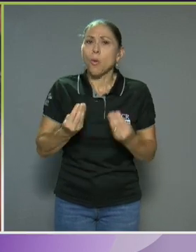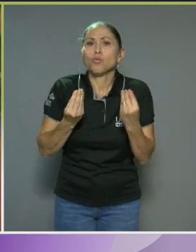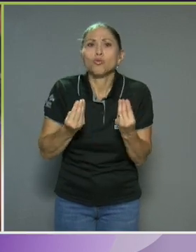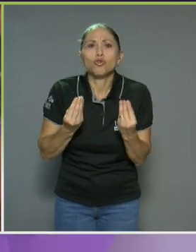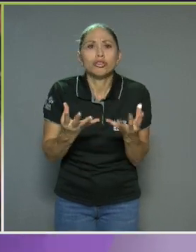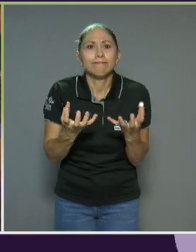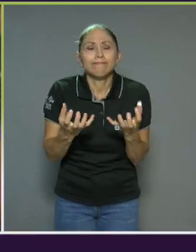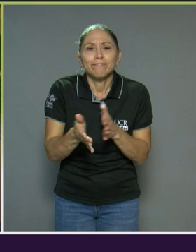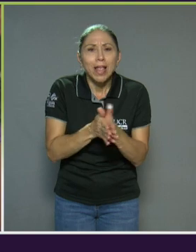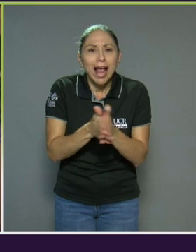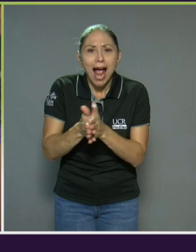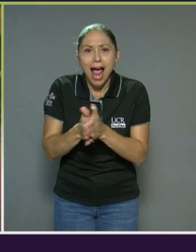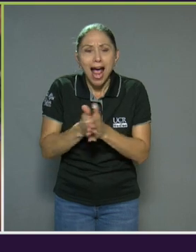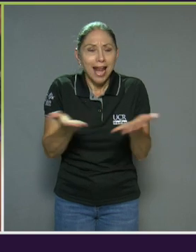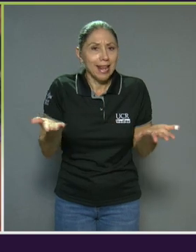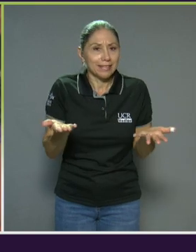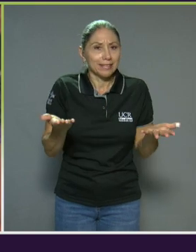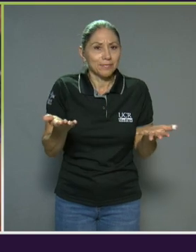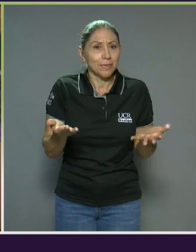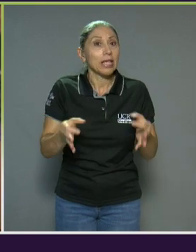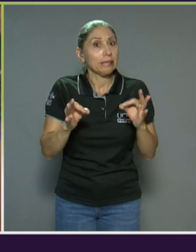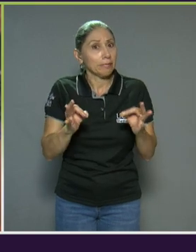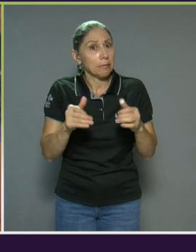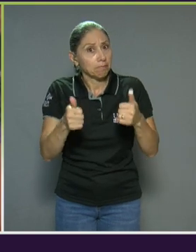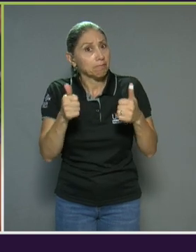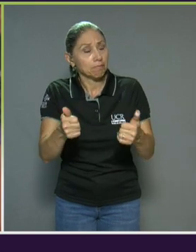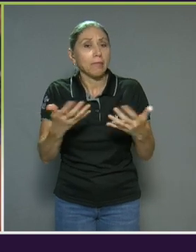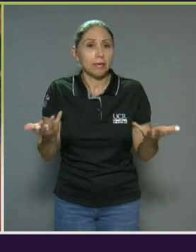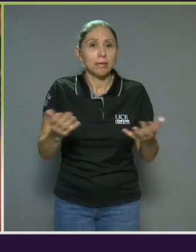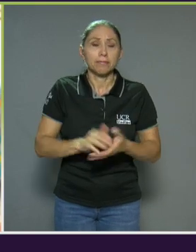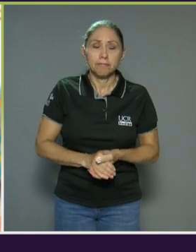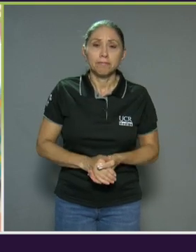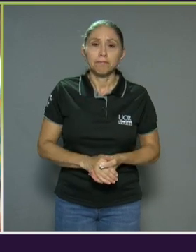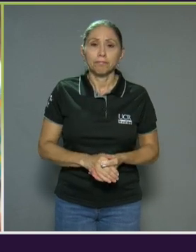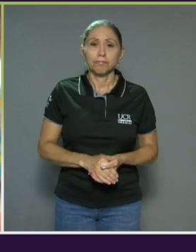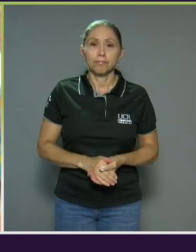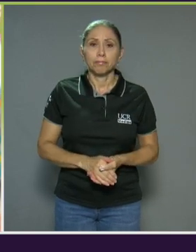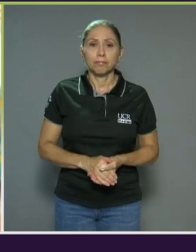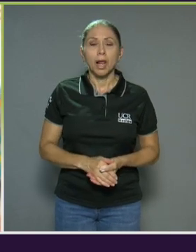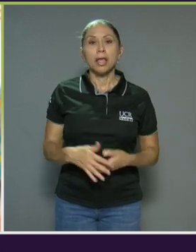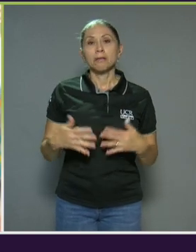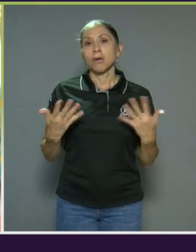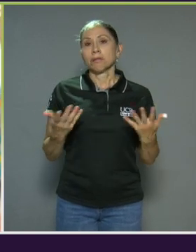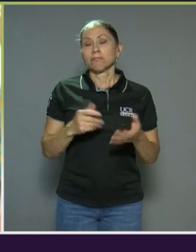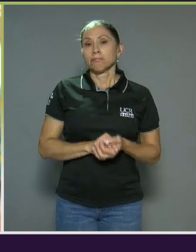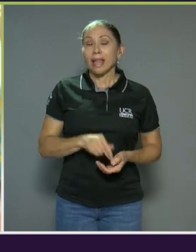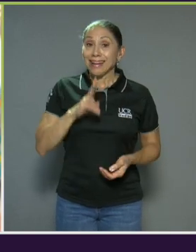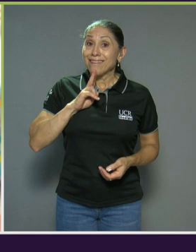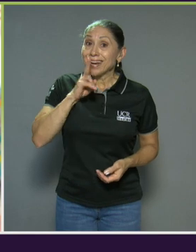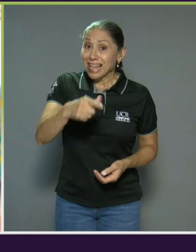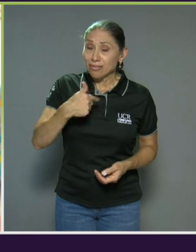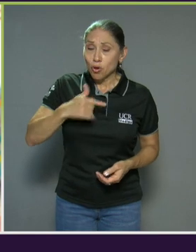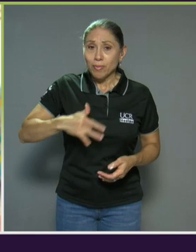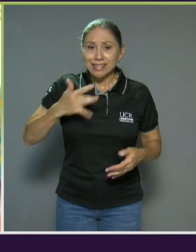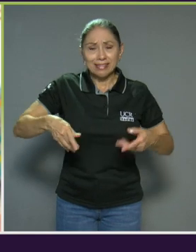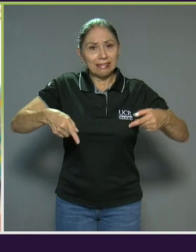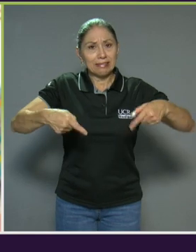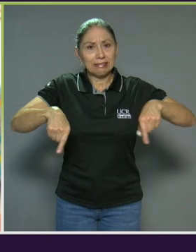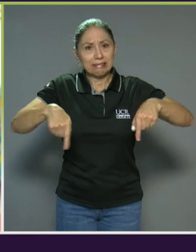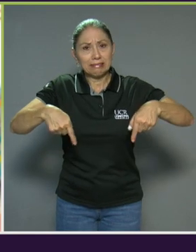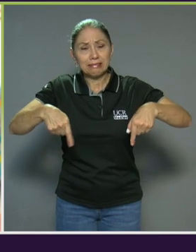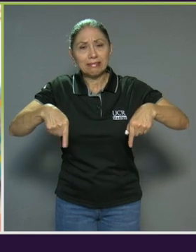gana y llena de tira. Bueno, verdad estaba muy nervioso,